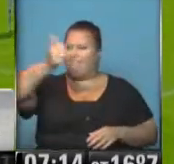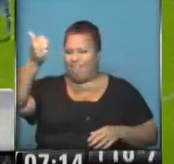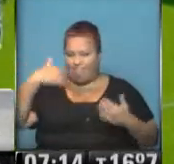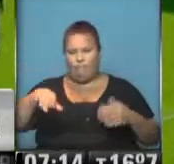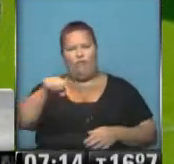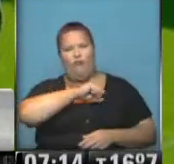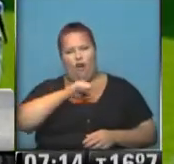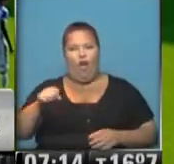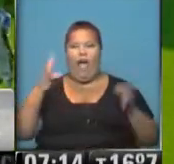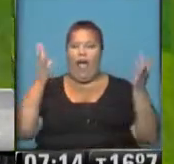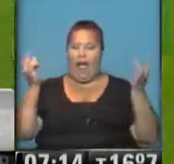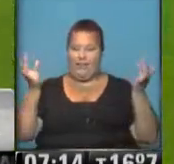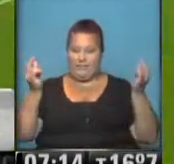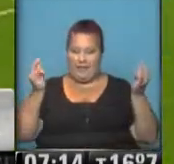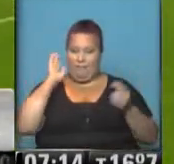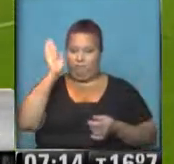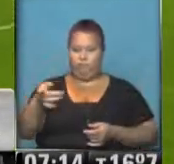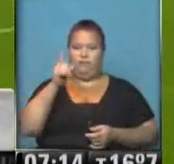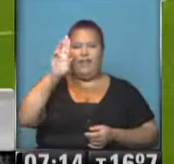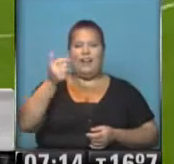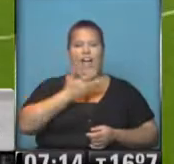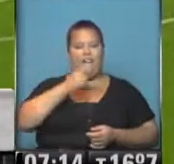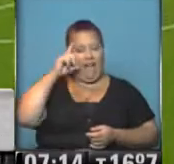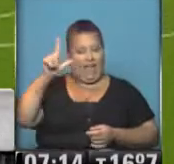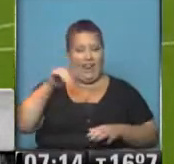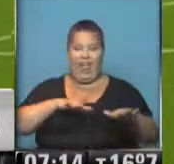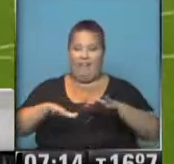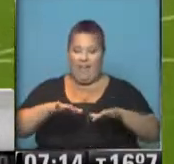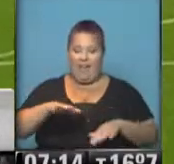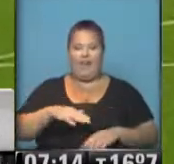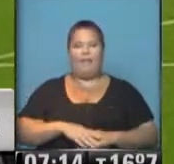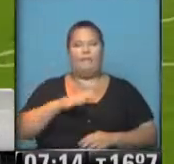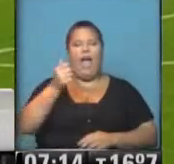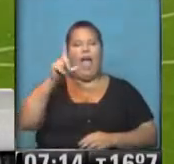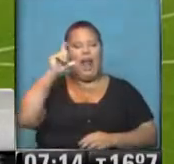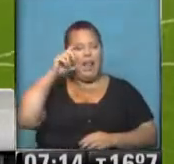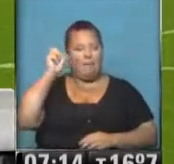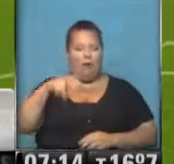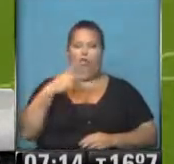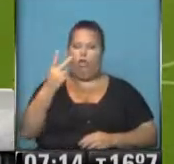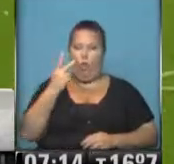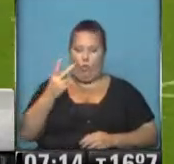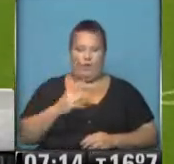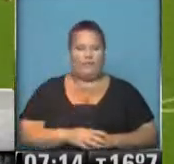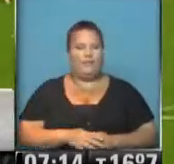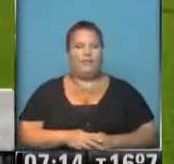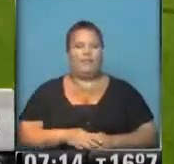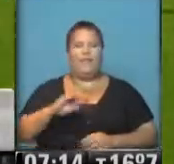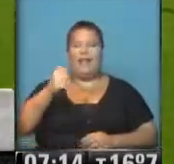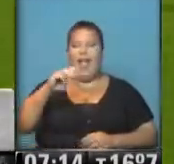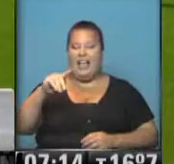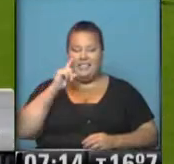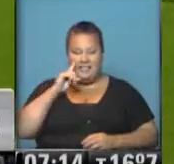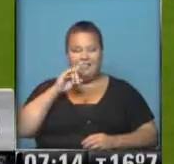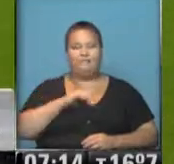sí, goleada de Arsenal de Sarandí en Rafaela. Brian Alemán en dos ocasiones, el Cachi Emilio